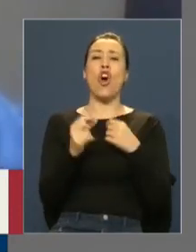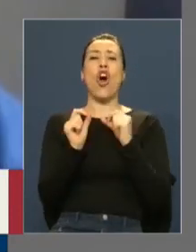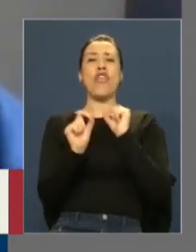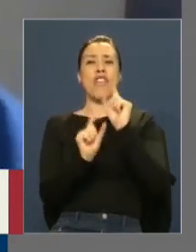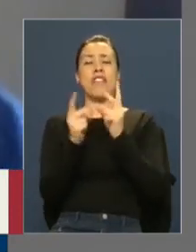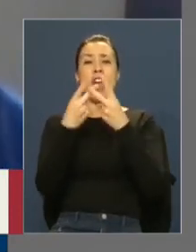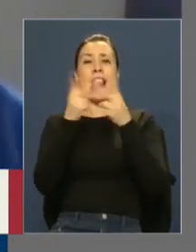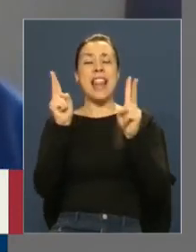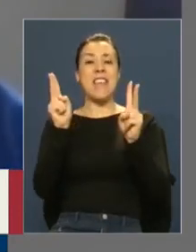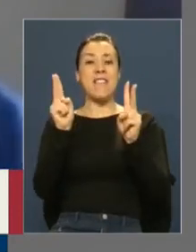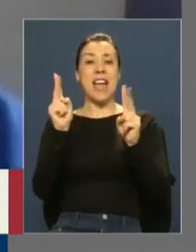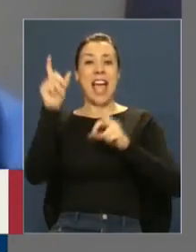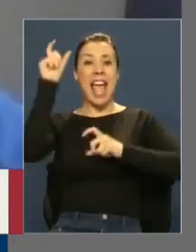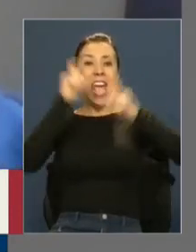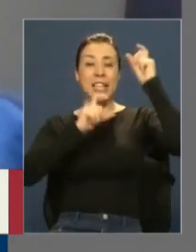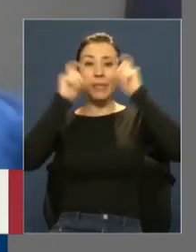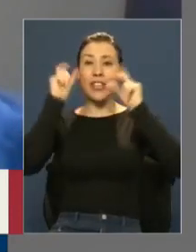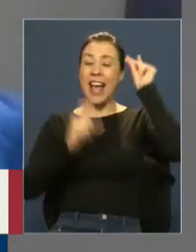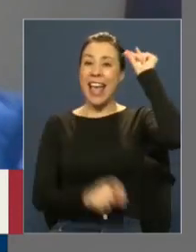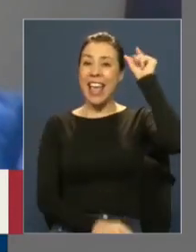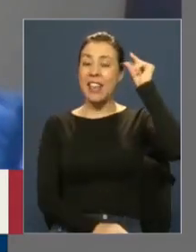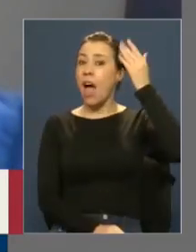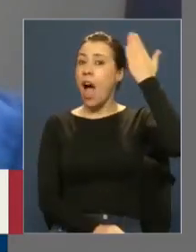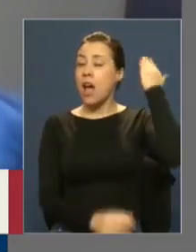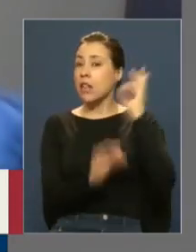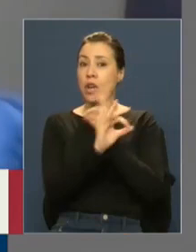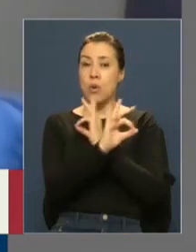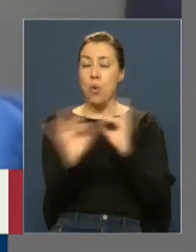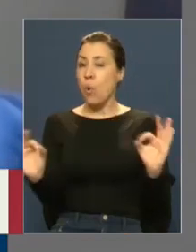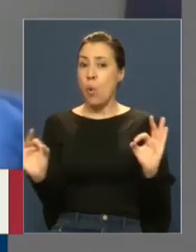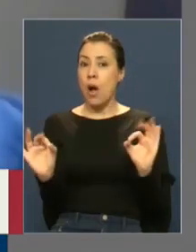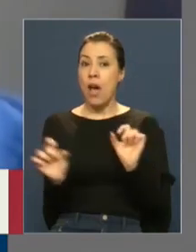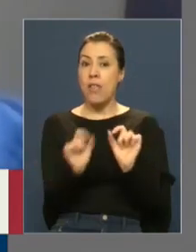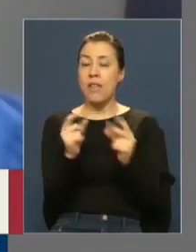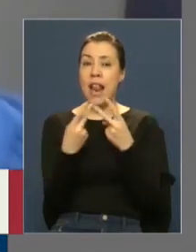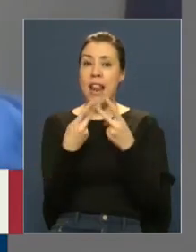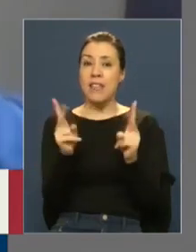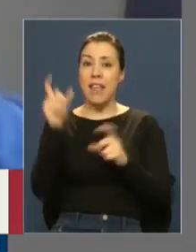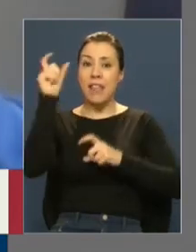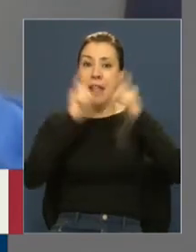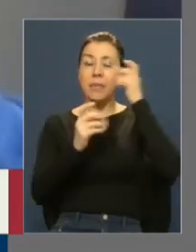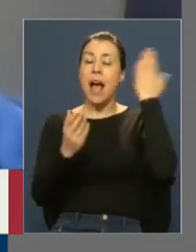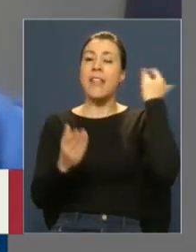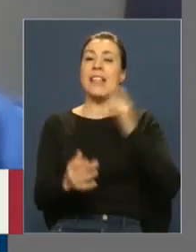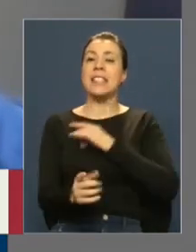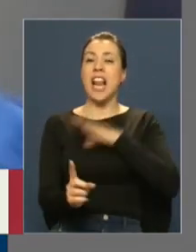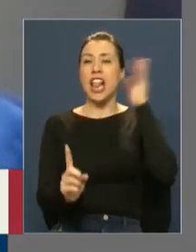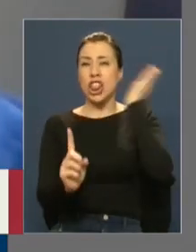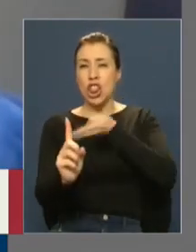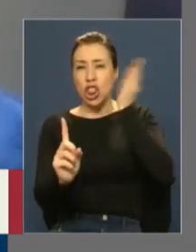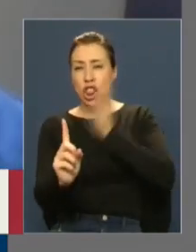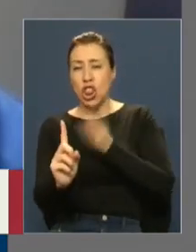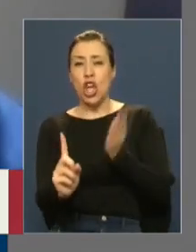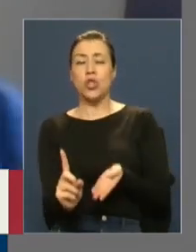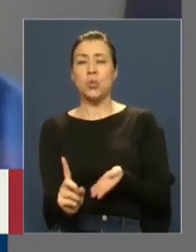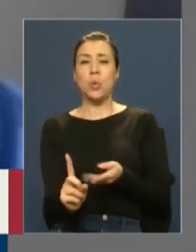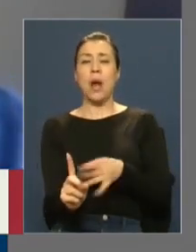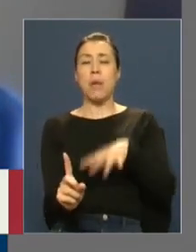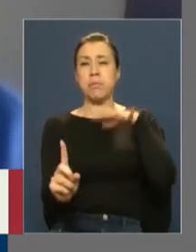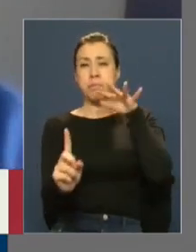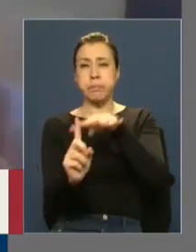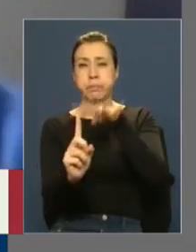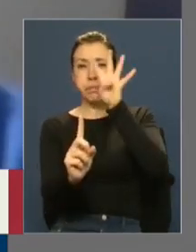ideas, nunca los vimos defendiendo la verdadera libertad de expresión cuando en Chile se torturaba, se asesinaba y se